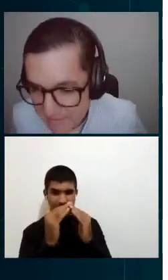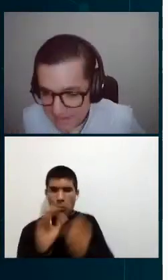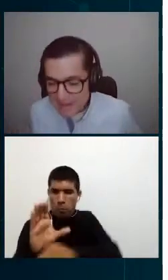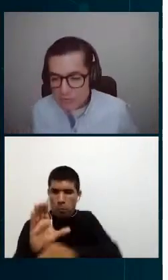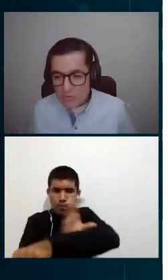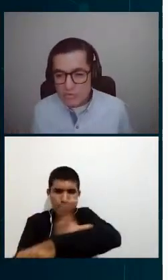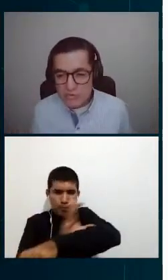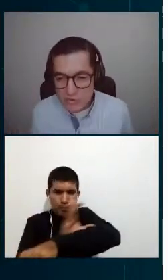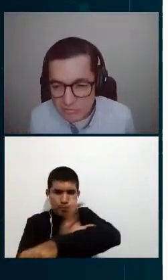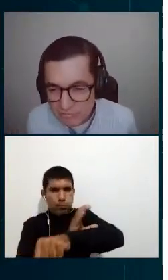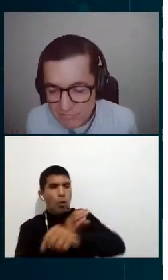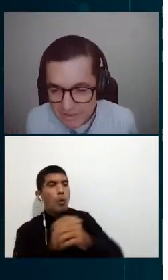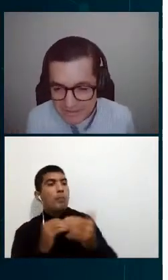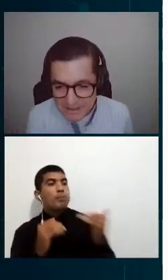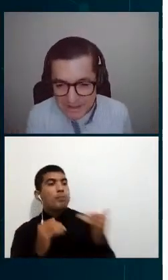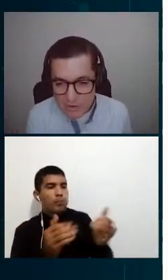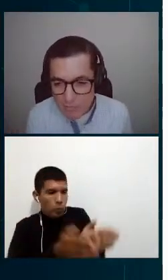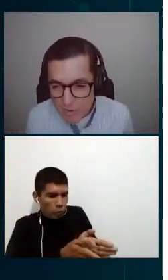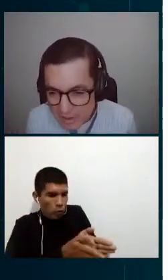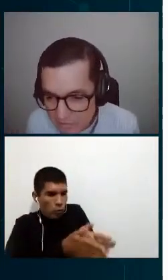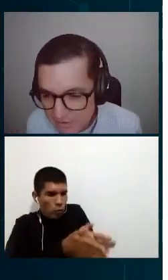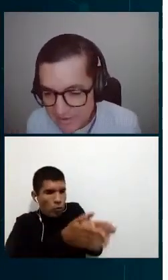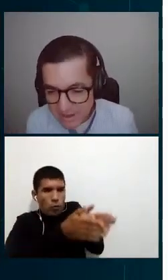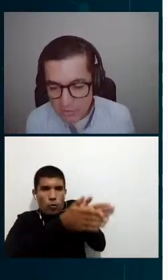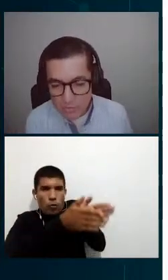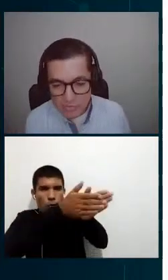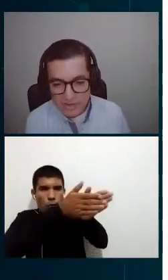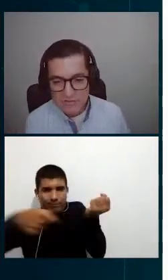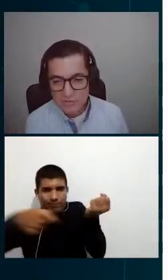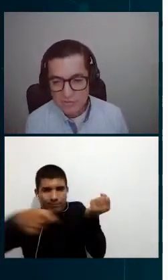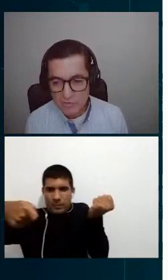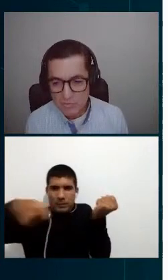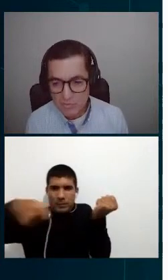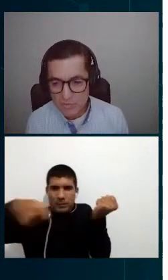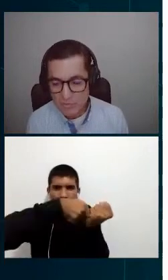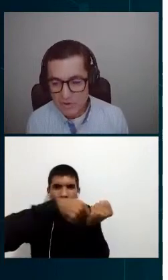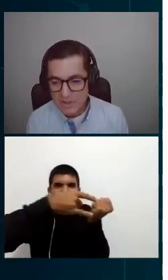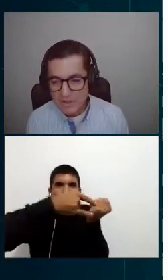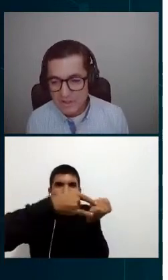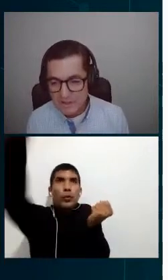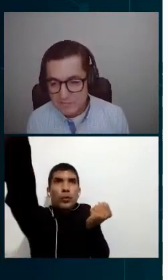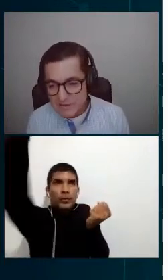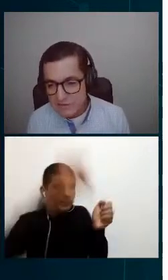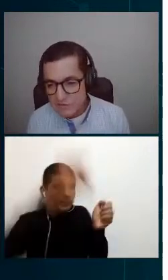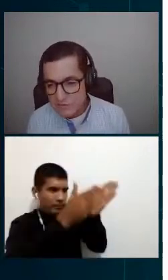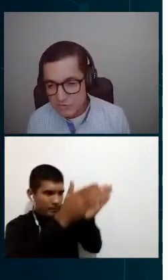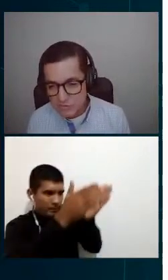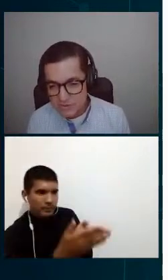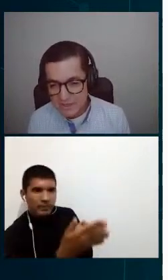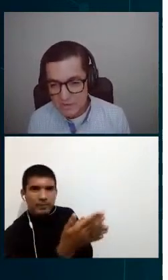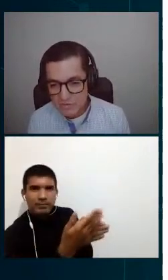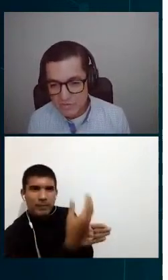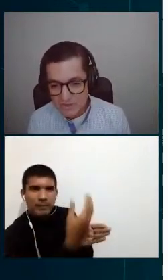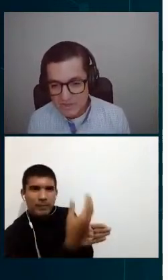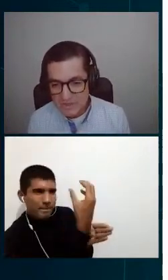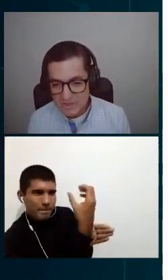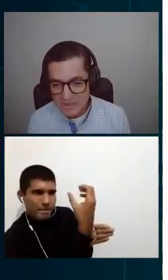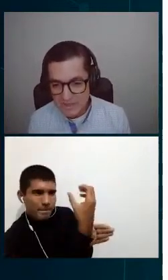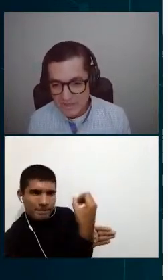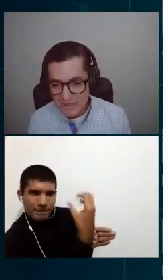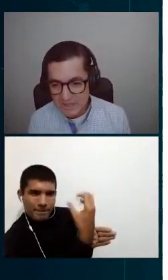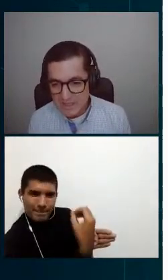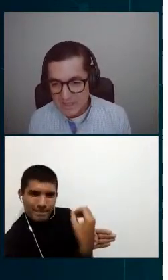de la solución de red de comunicaciones en algunos casos como edificios sótanos